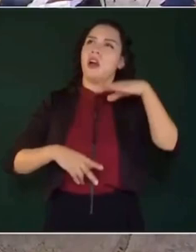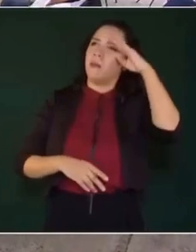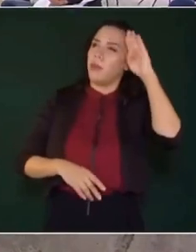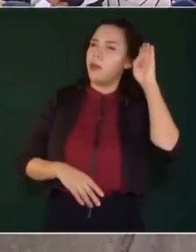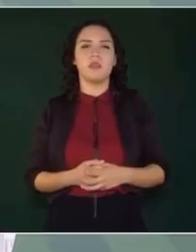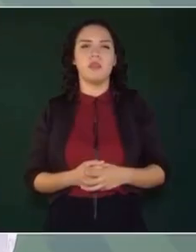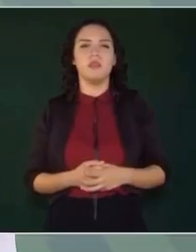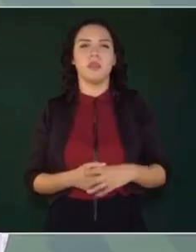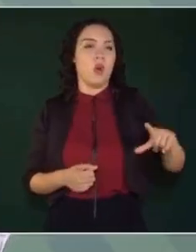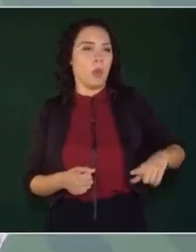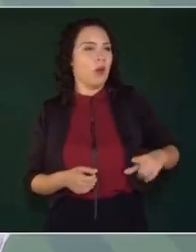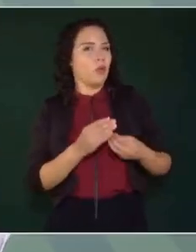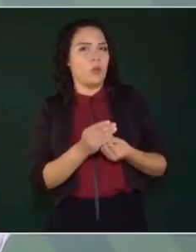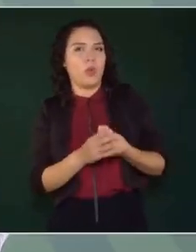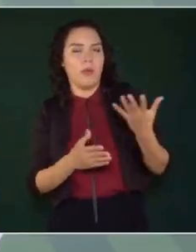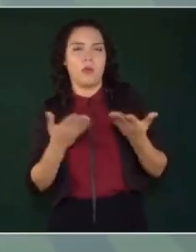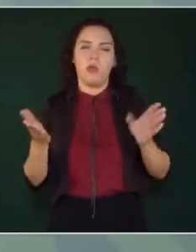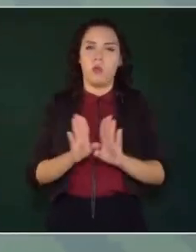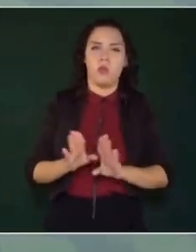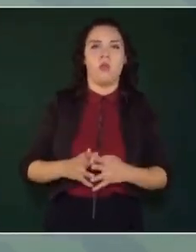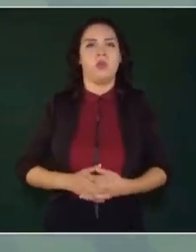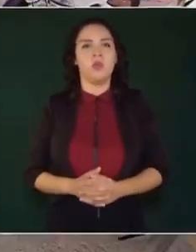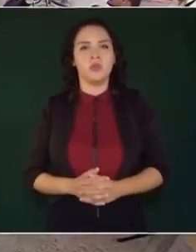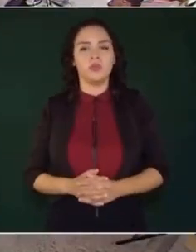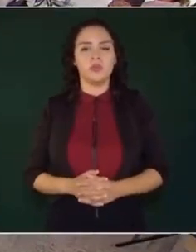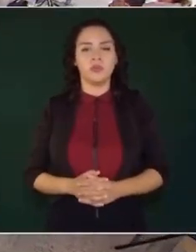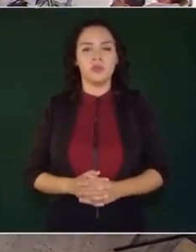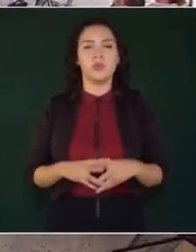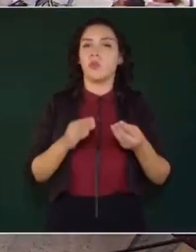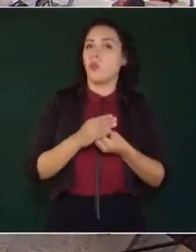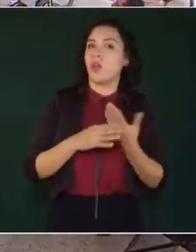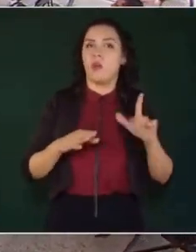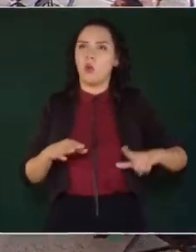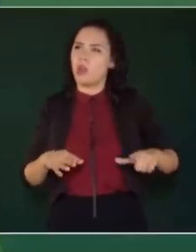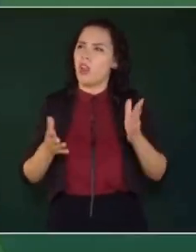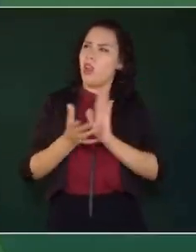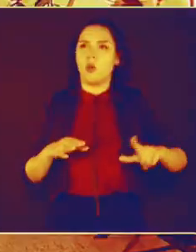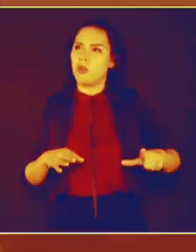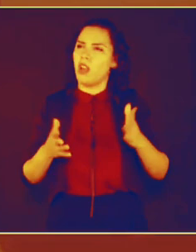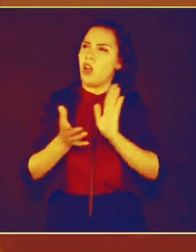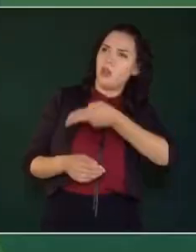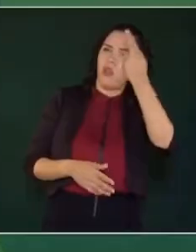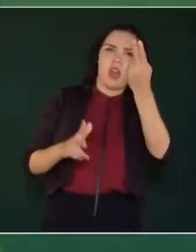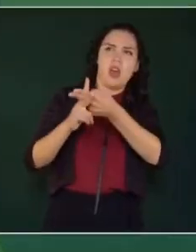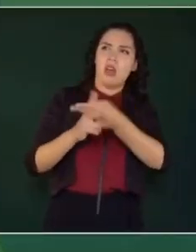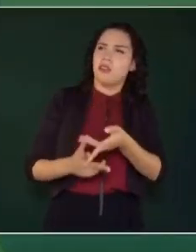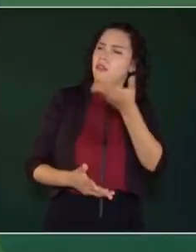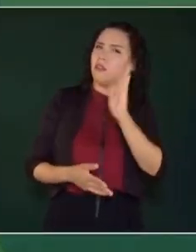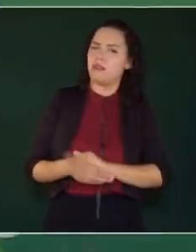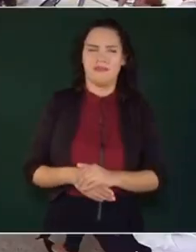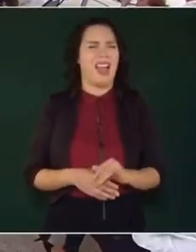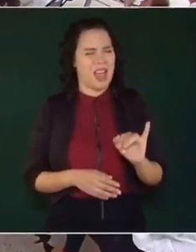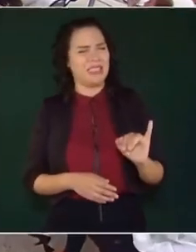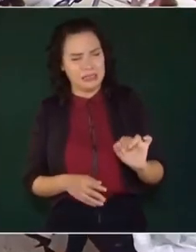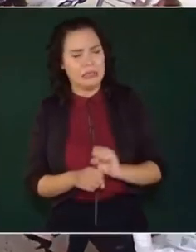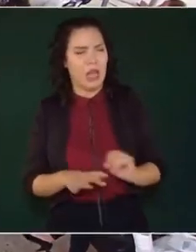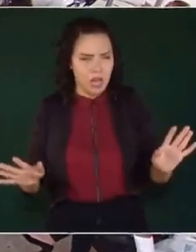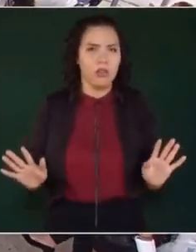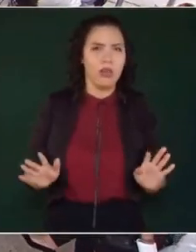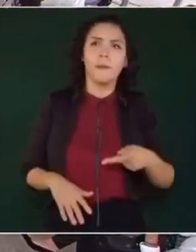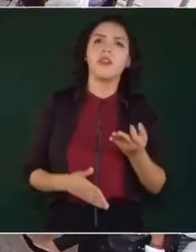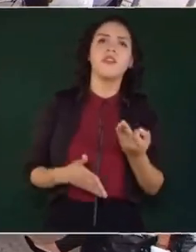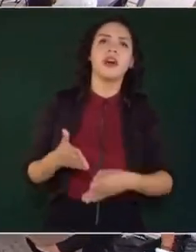gobierno de ahora es el gobierno que tiene más homicidios. Sí, sí, pero ¿por qué no pones la lámina